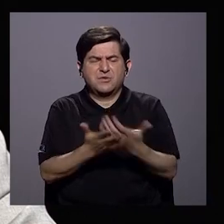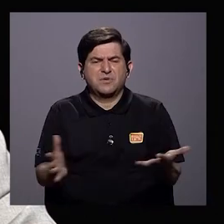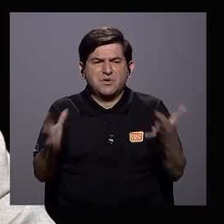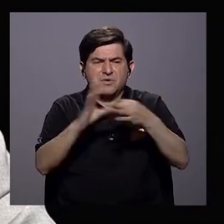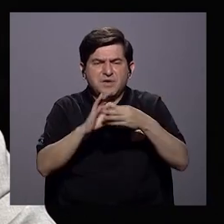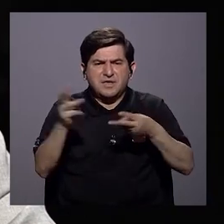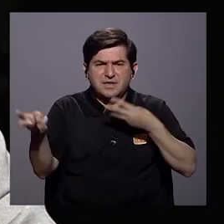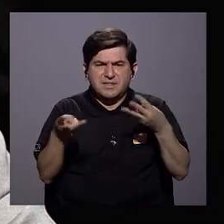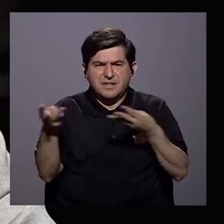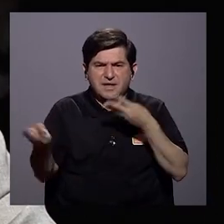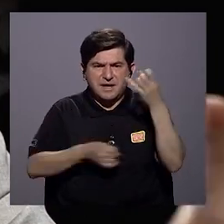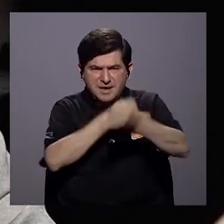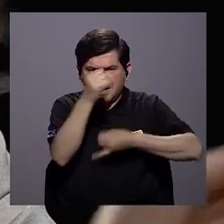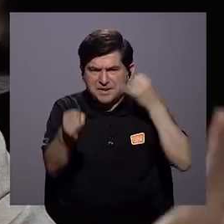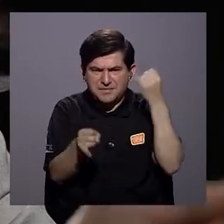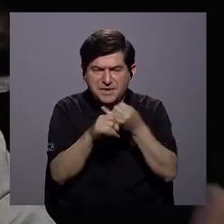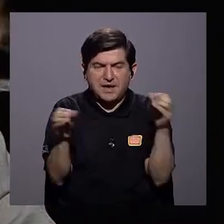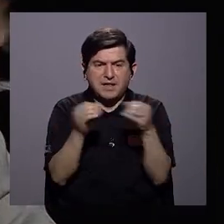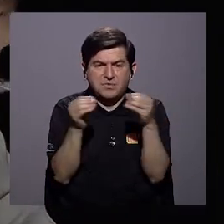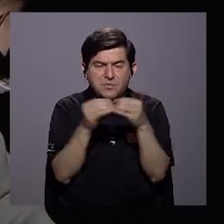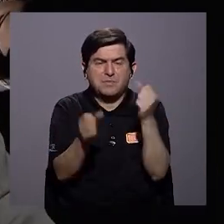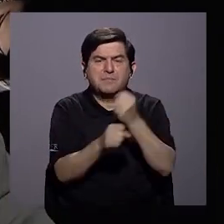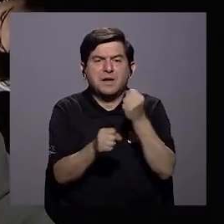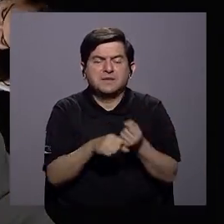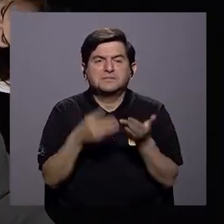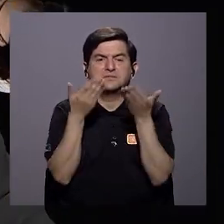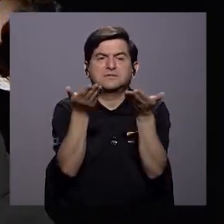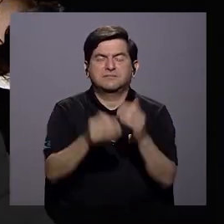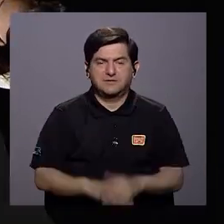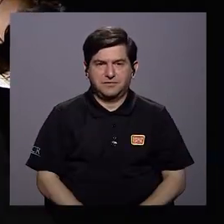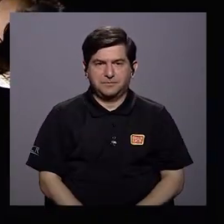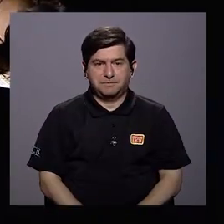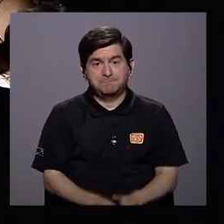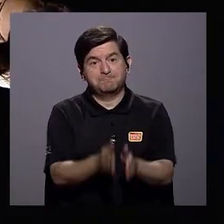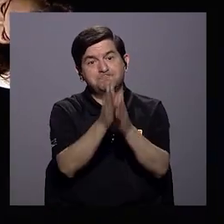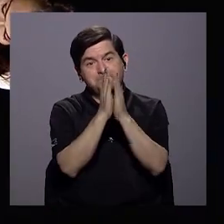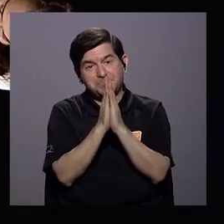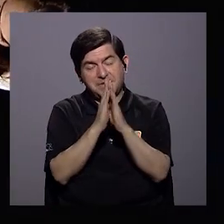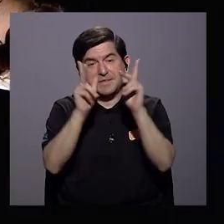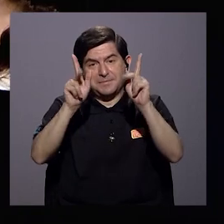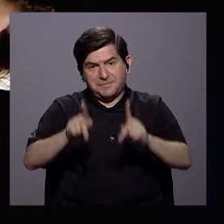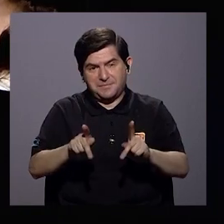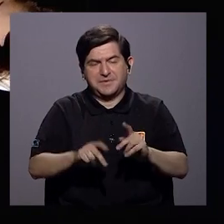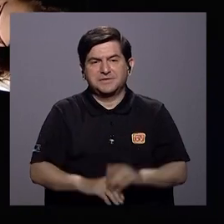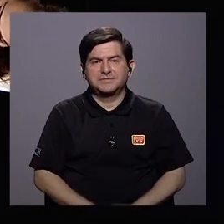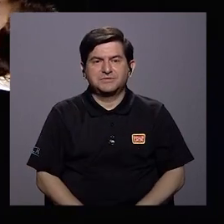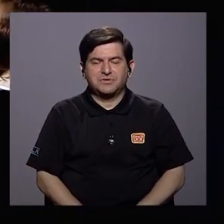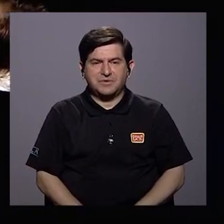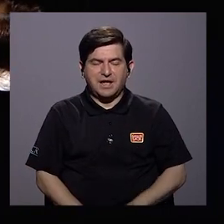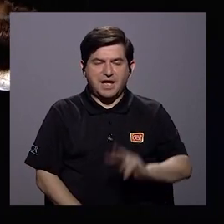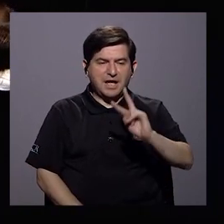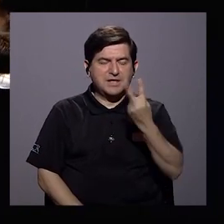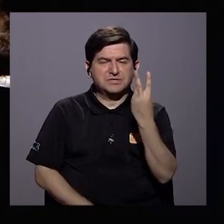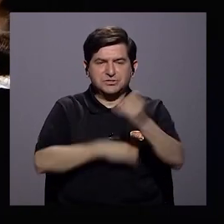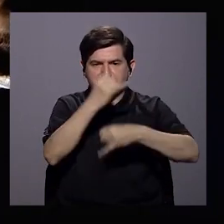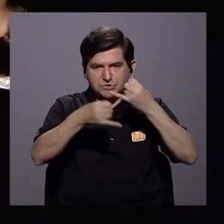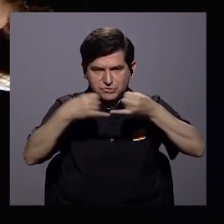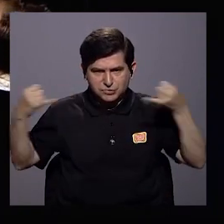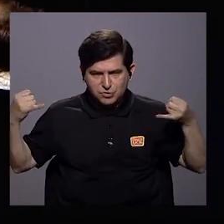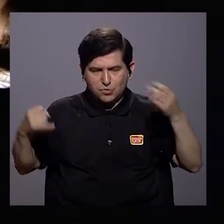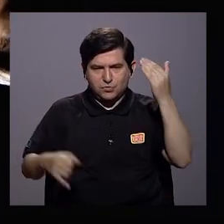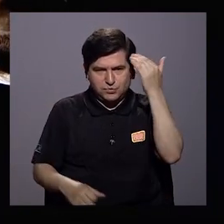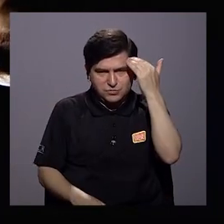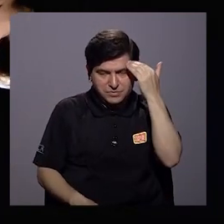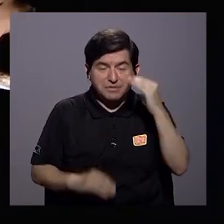vinculada a los mercados internacionales que cada vez generan más puestos de trabajo? Están pidiendo que las personas manejen un segundo idioma,